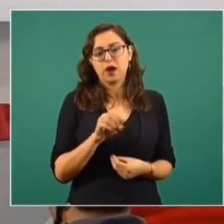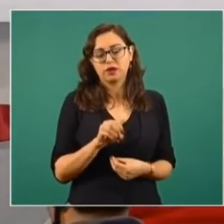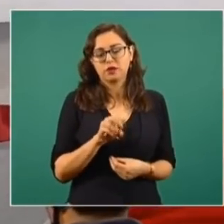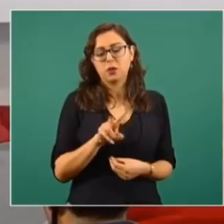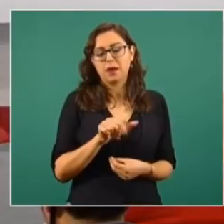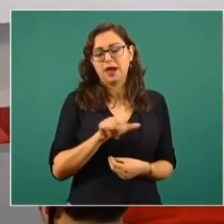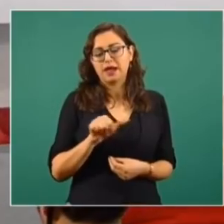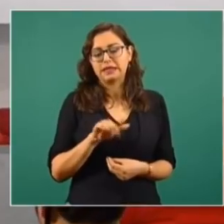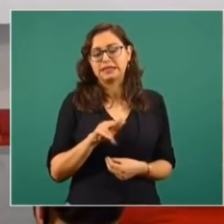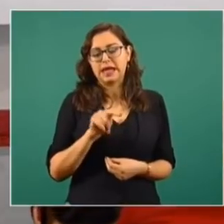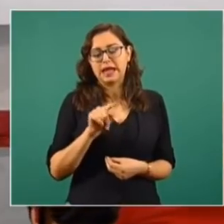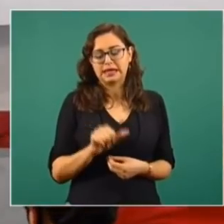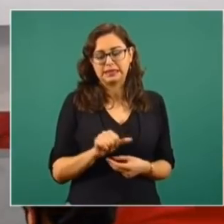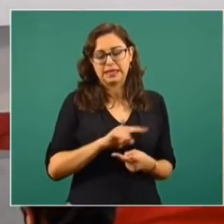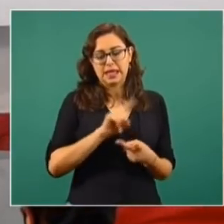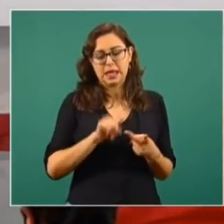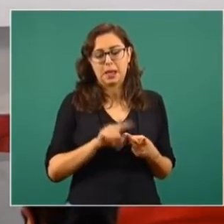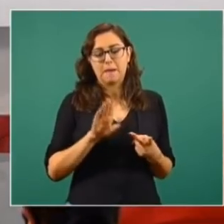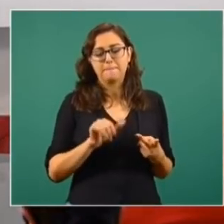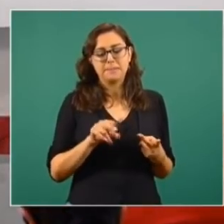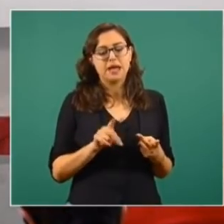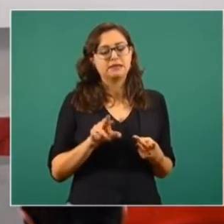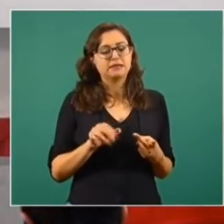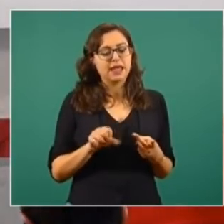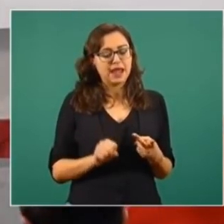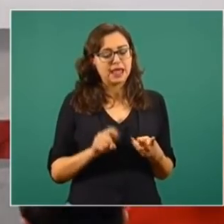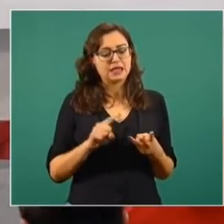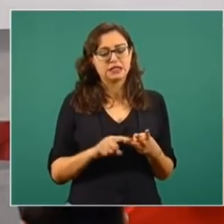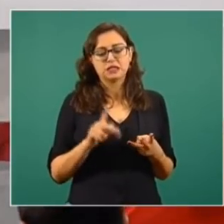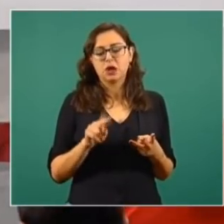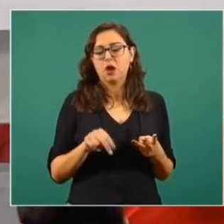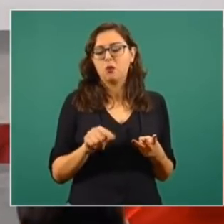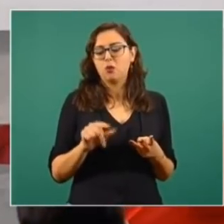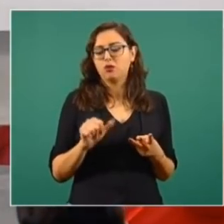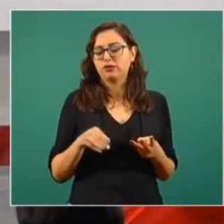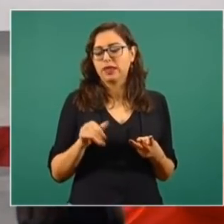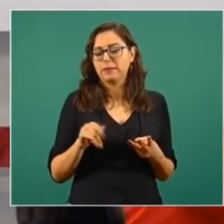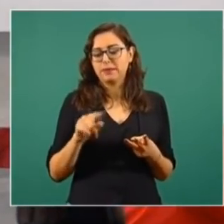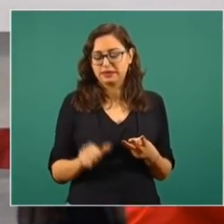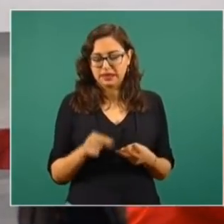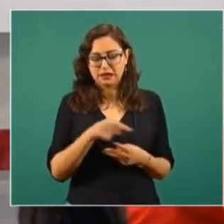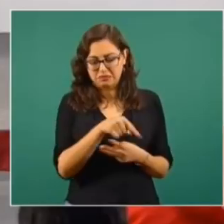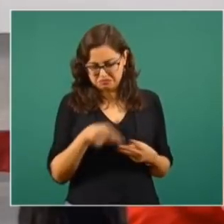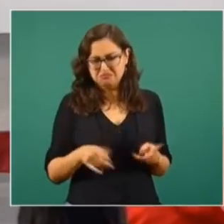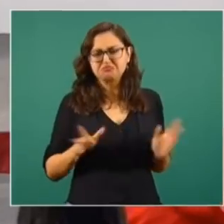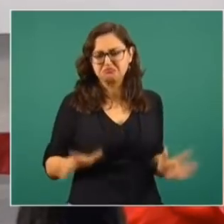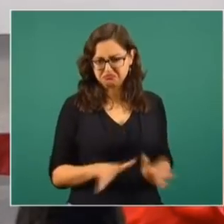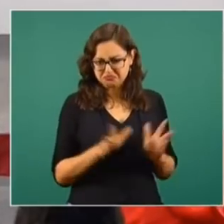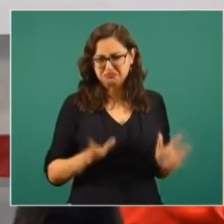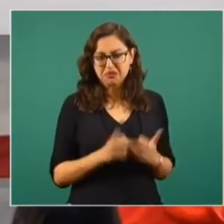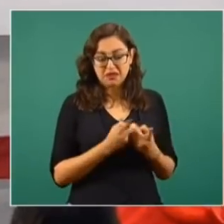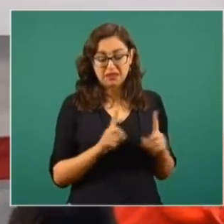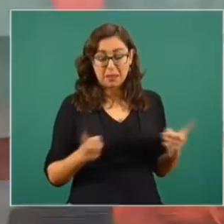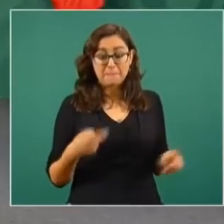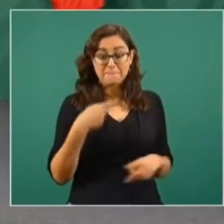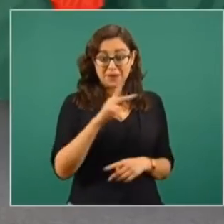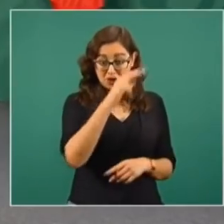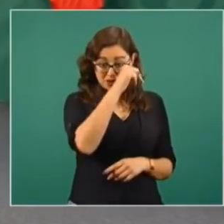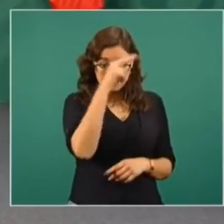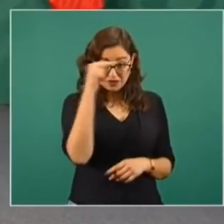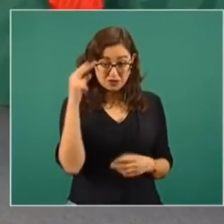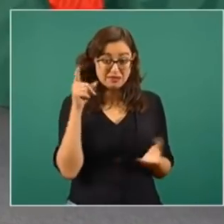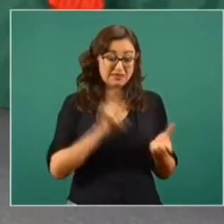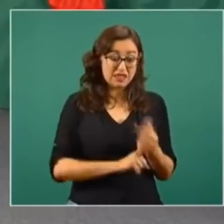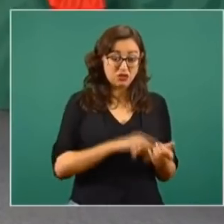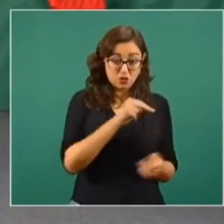Valle de Banderas, Punta Mita, pero hacia el norte se requiere todavía más